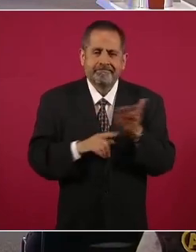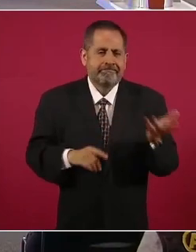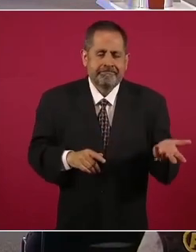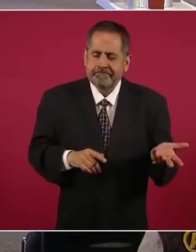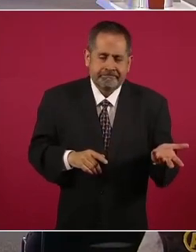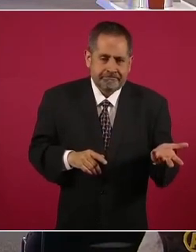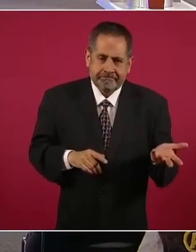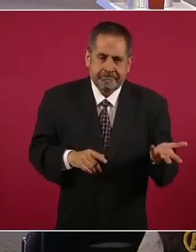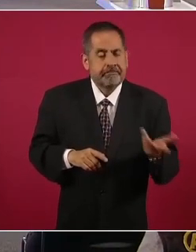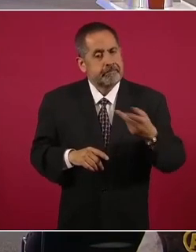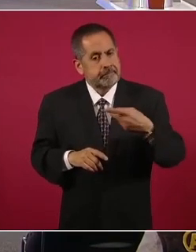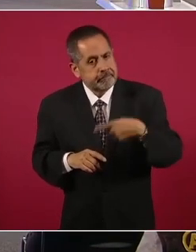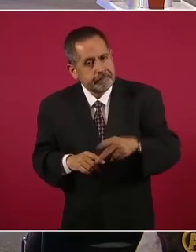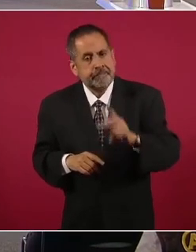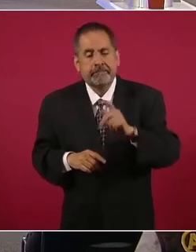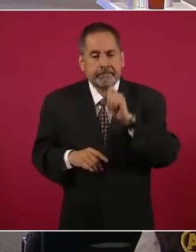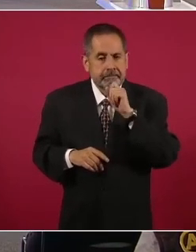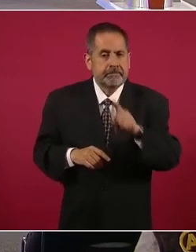también